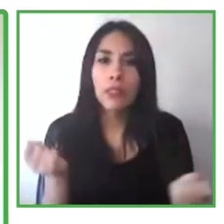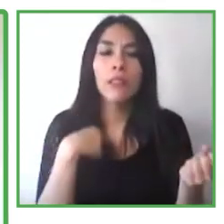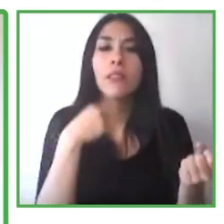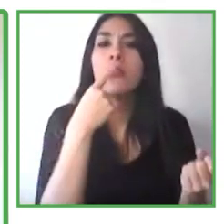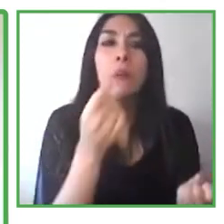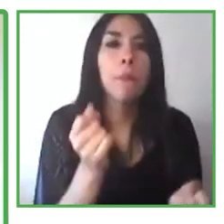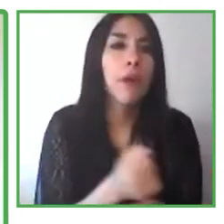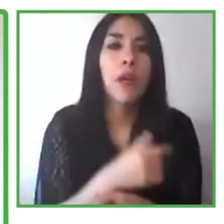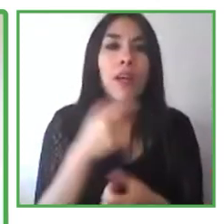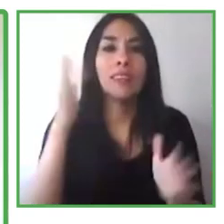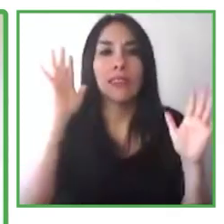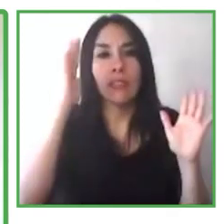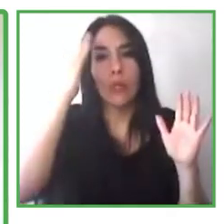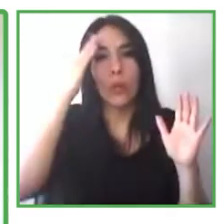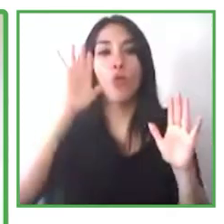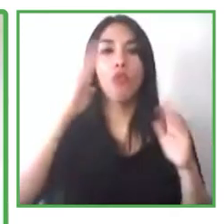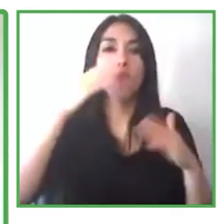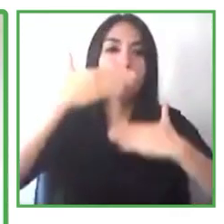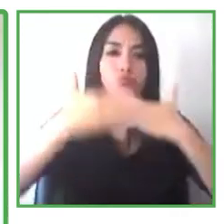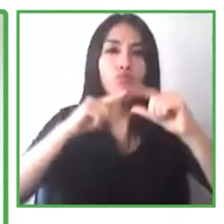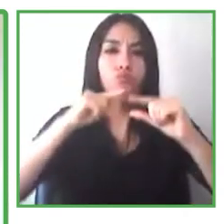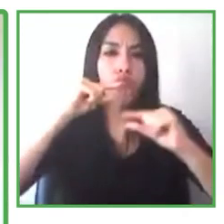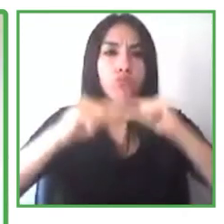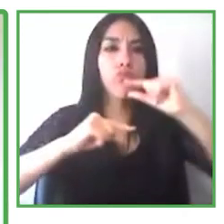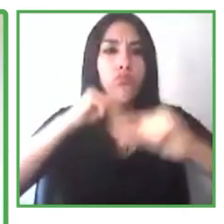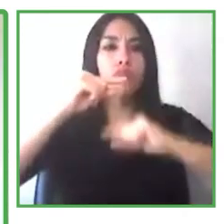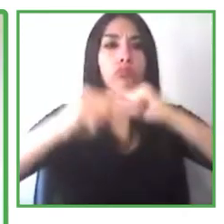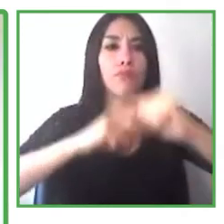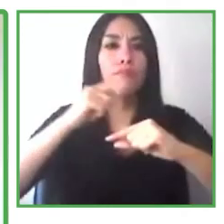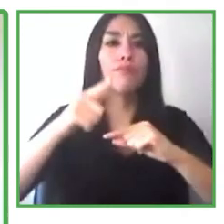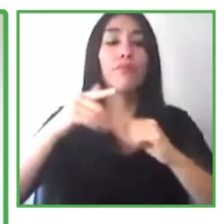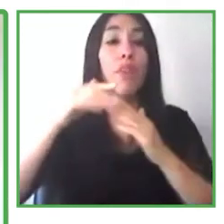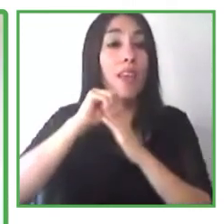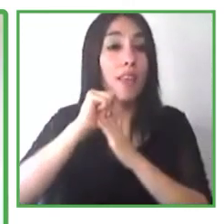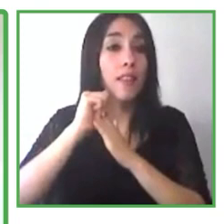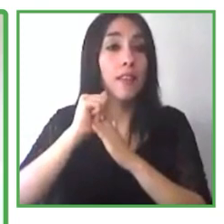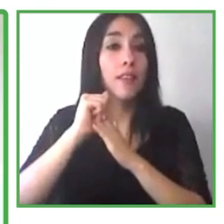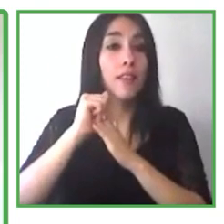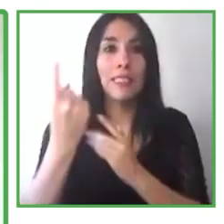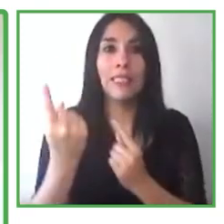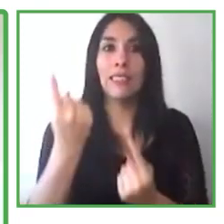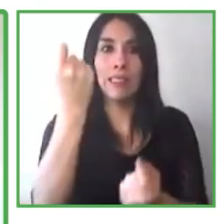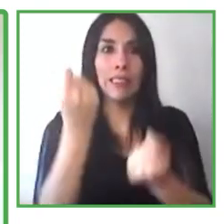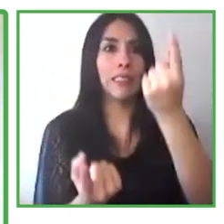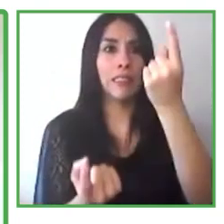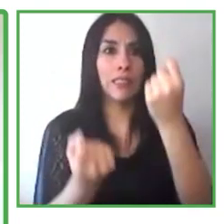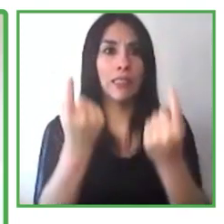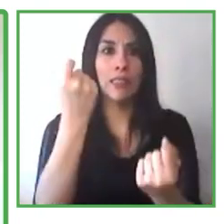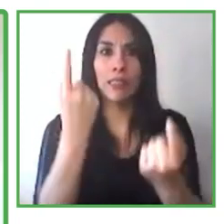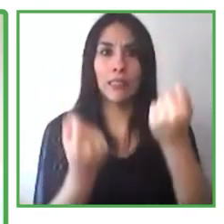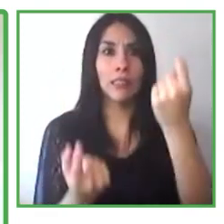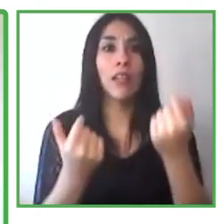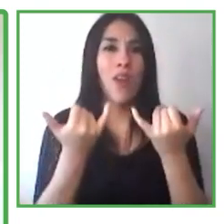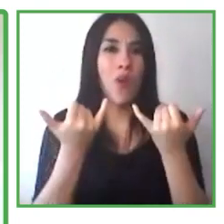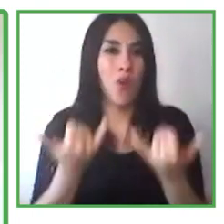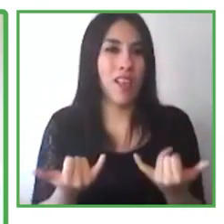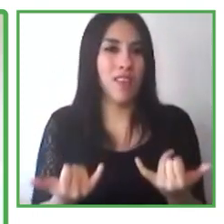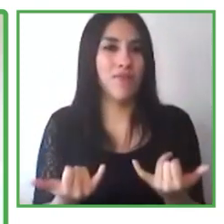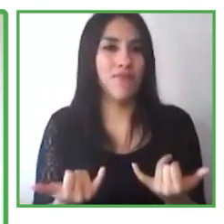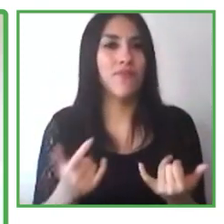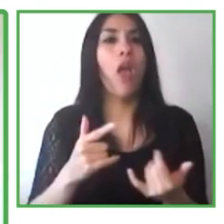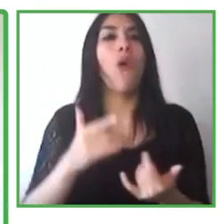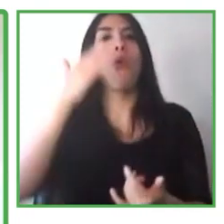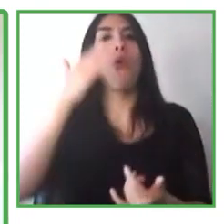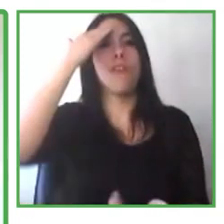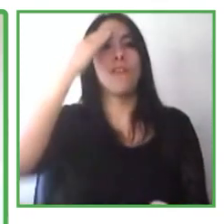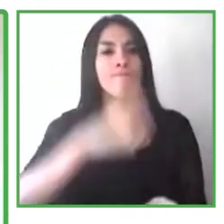discapacidades de mañana van a necesitar las capacidades el día de hoy, las necesitan el día de hoy. Entonces, estamos muy emocionadas sobre